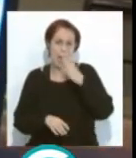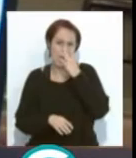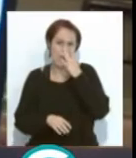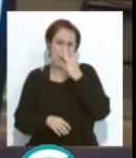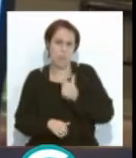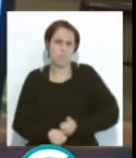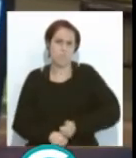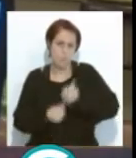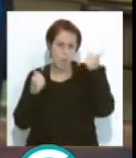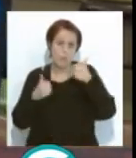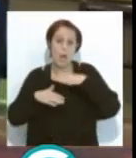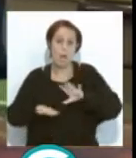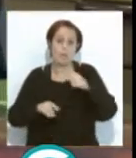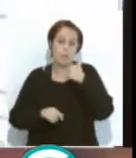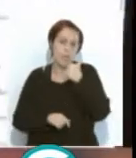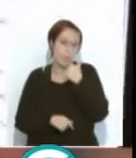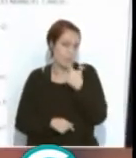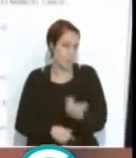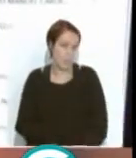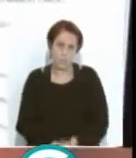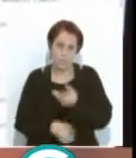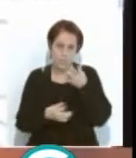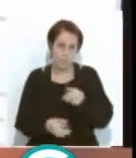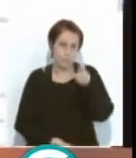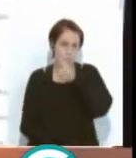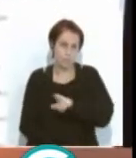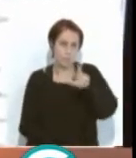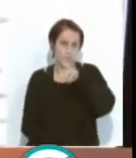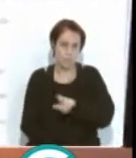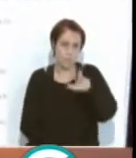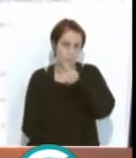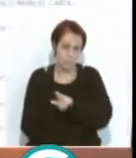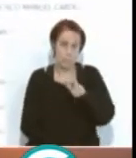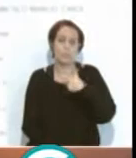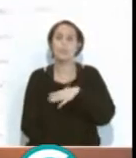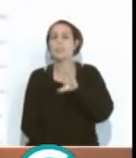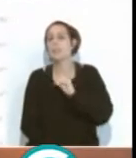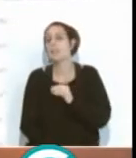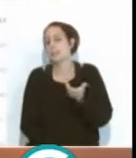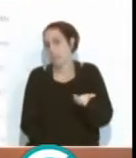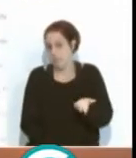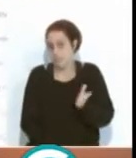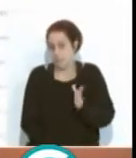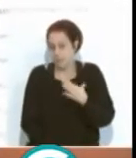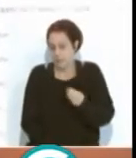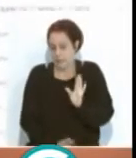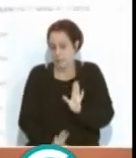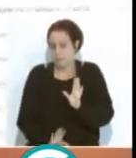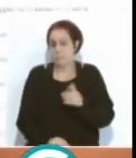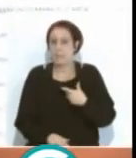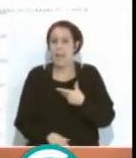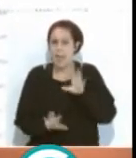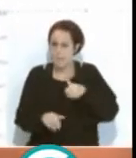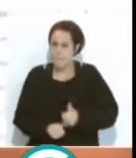aunque me duela la boca decirlo, me duela un poquito, pero entendemos por dónde voy. El Cádiz mucho más, entonces si